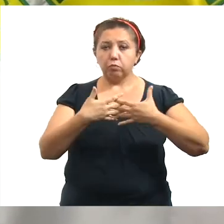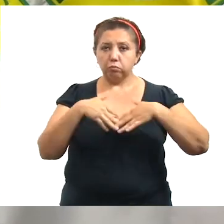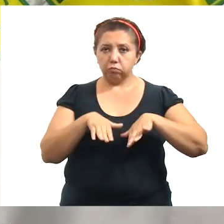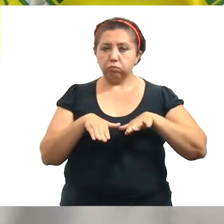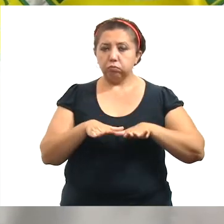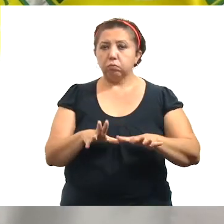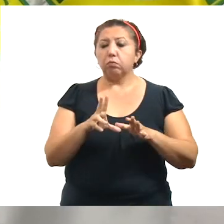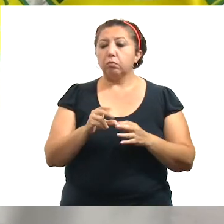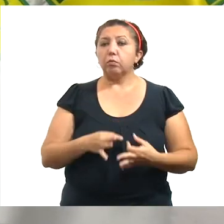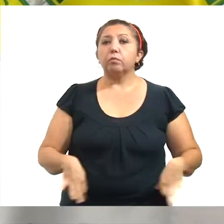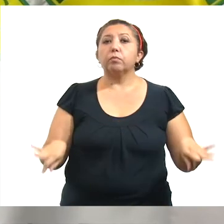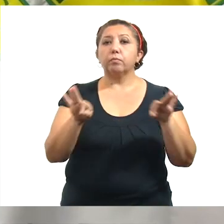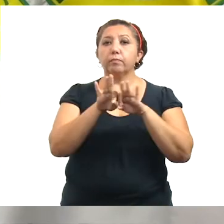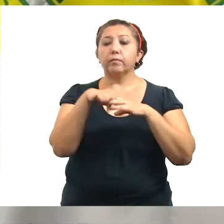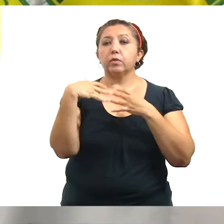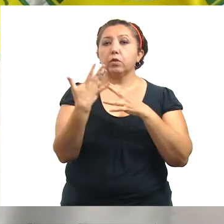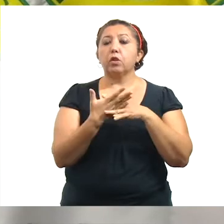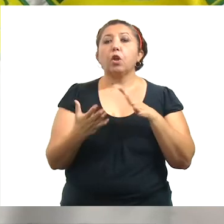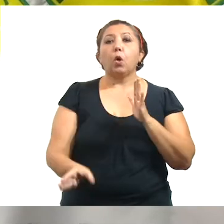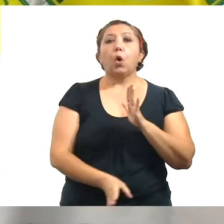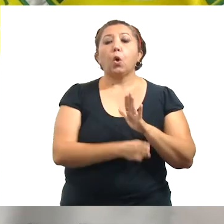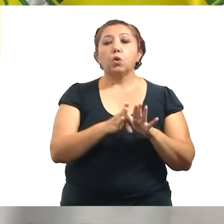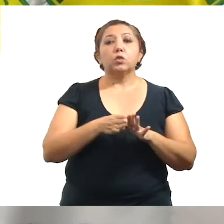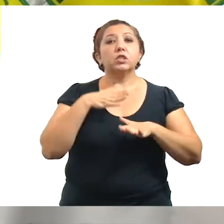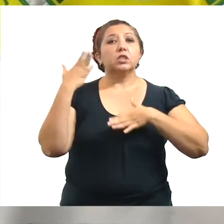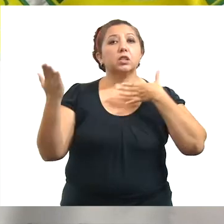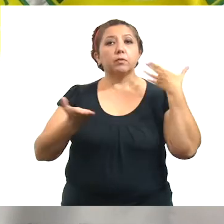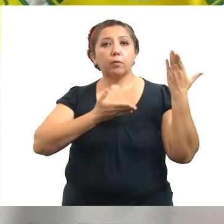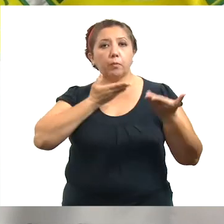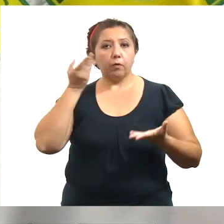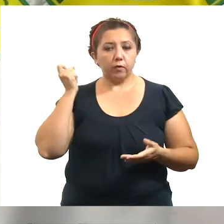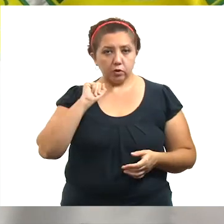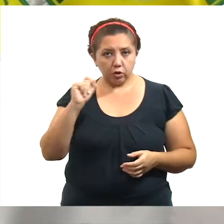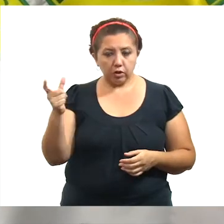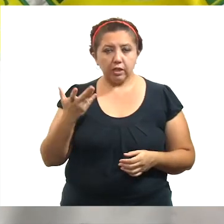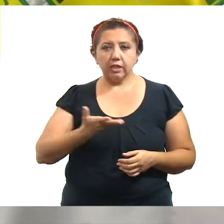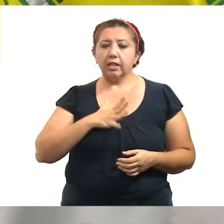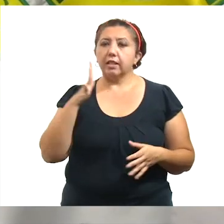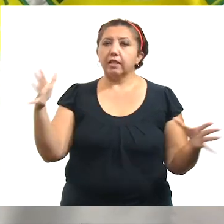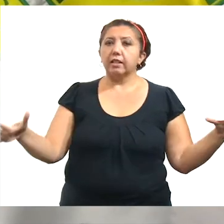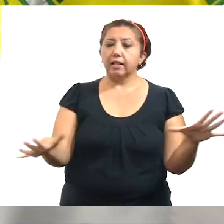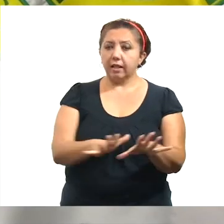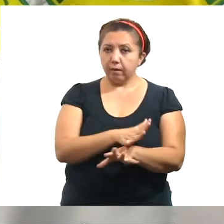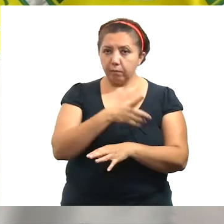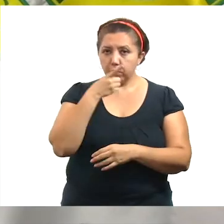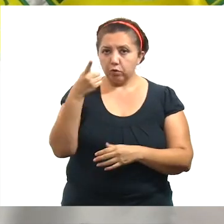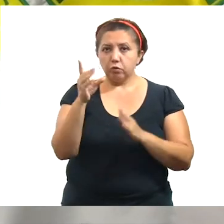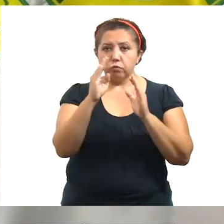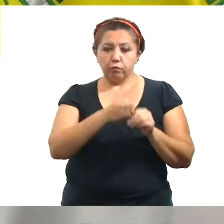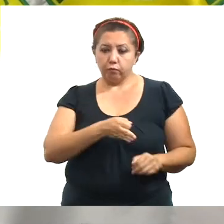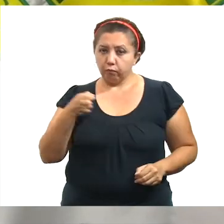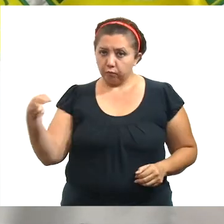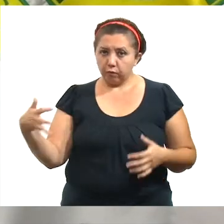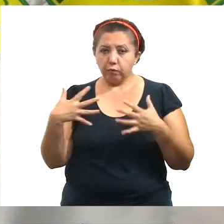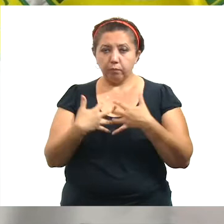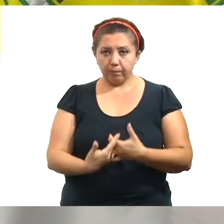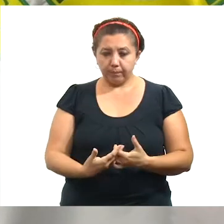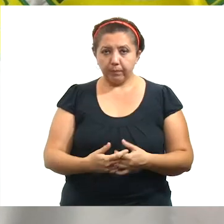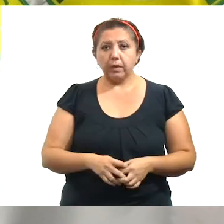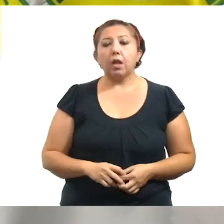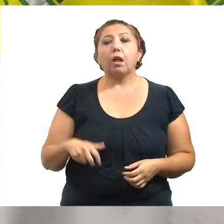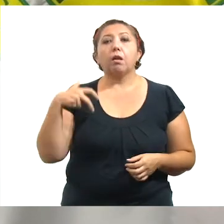manufacturera no esencial, sector de la construcción y servicios de profesionistas tendrán modificaciones en su calendario de operaciones.